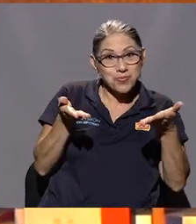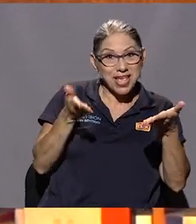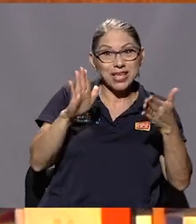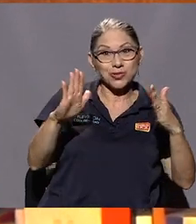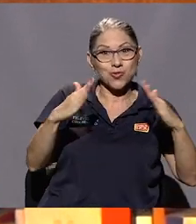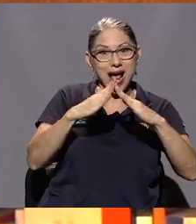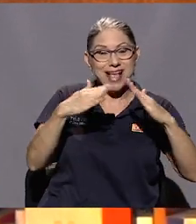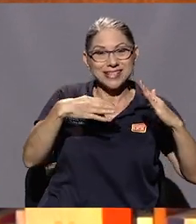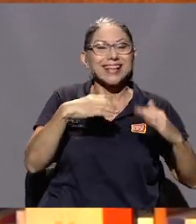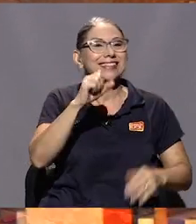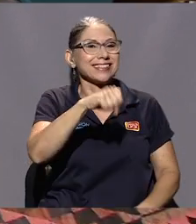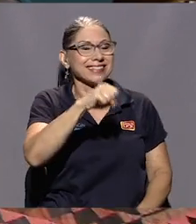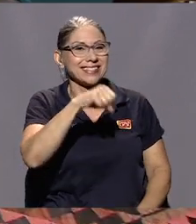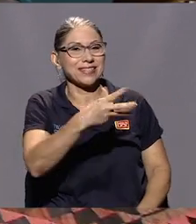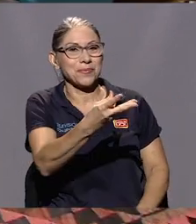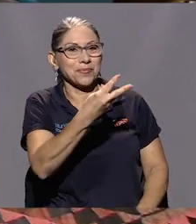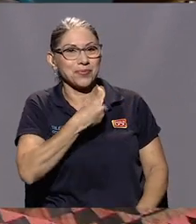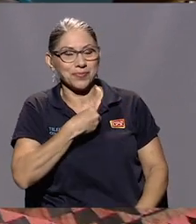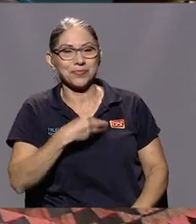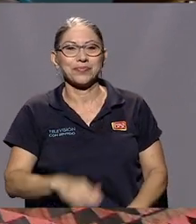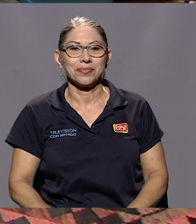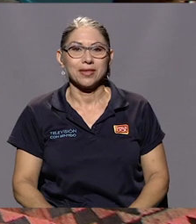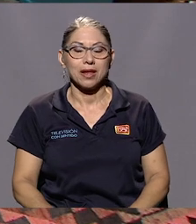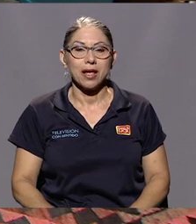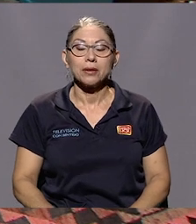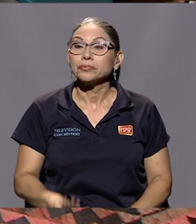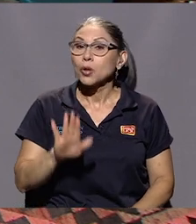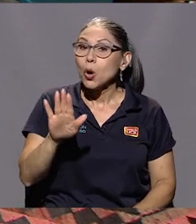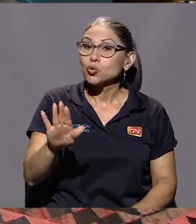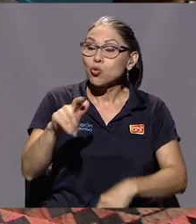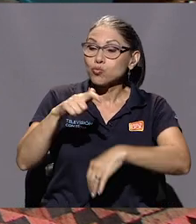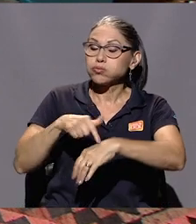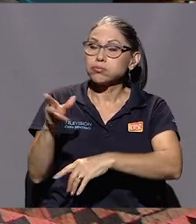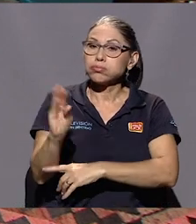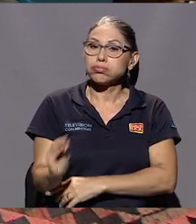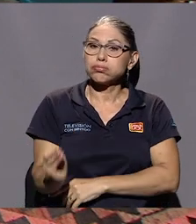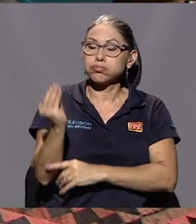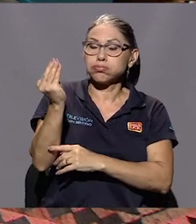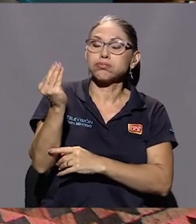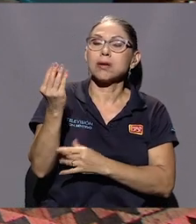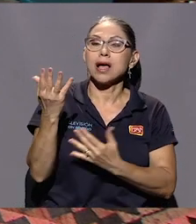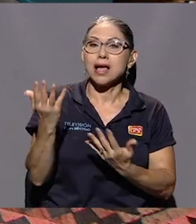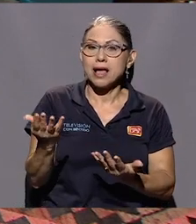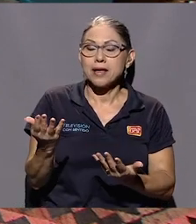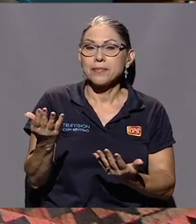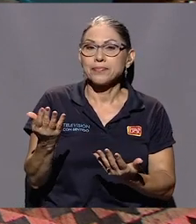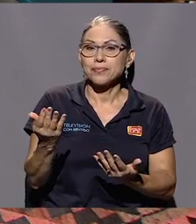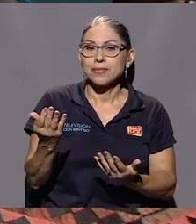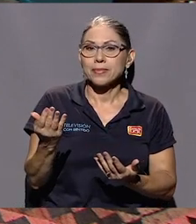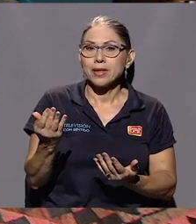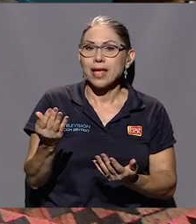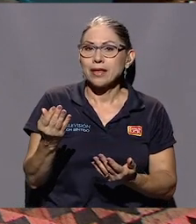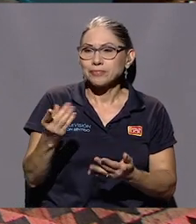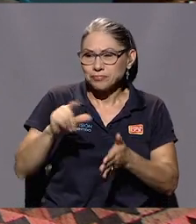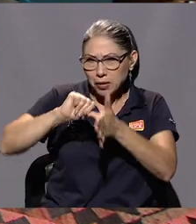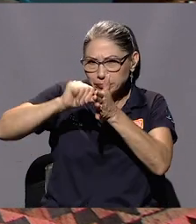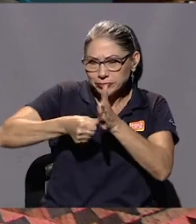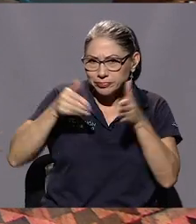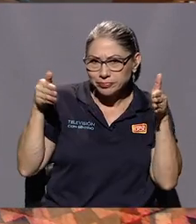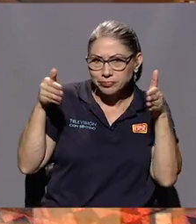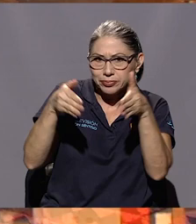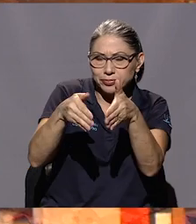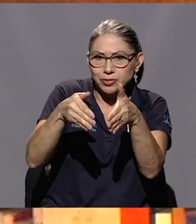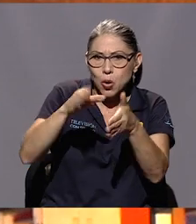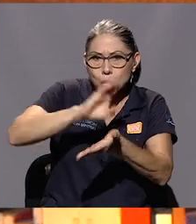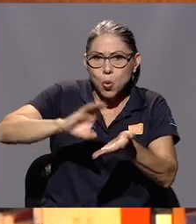Sí, no me contaste, José Francisco. Llega a su adolescencia y tal vez hay que hacer hincapié en el